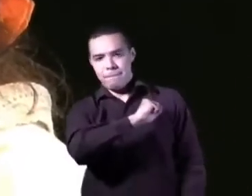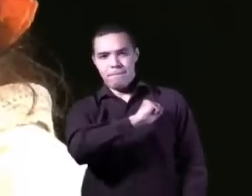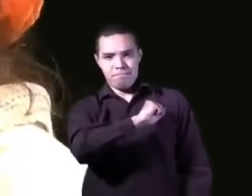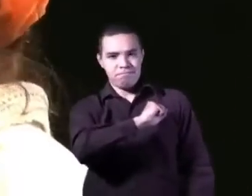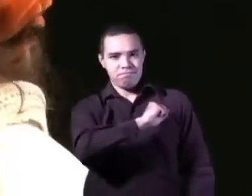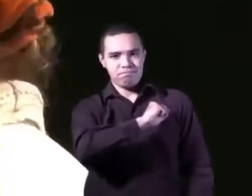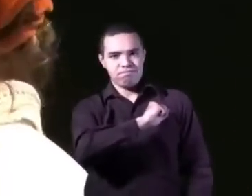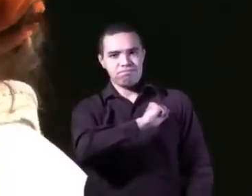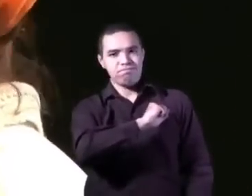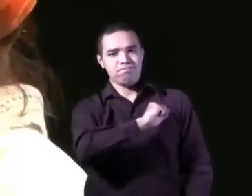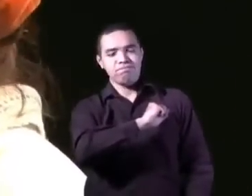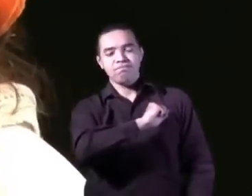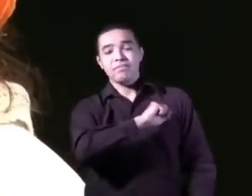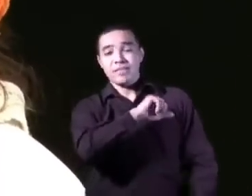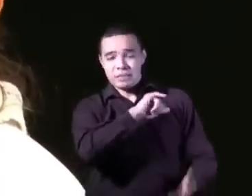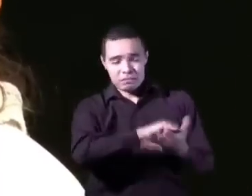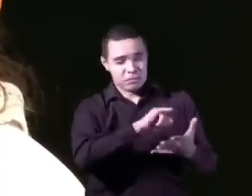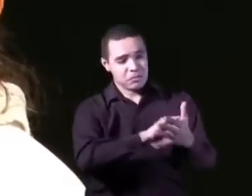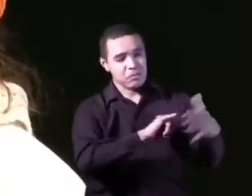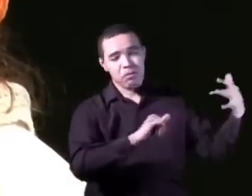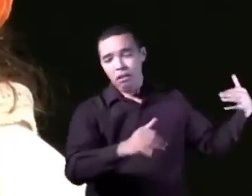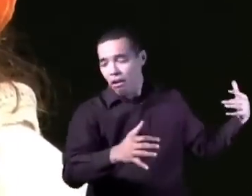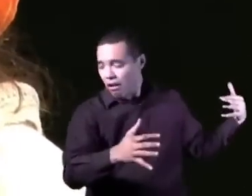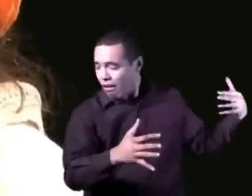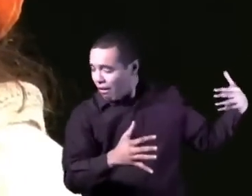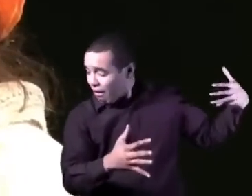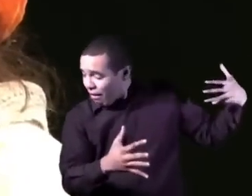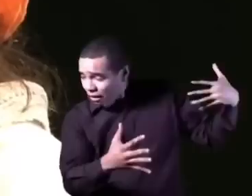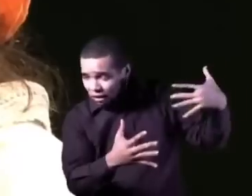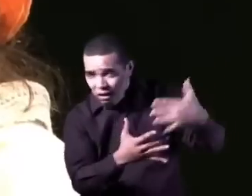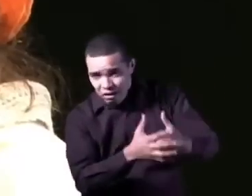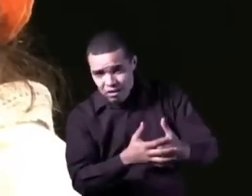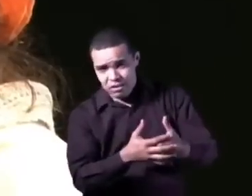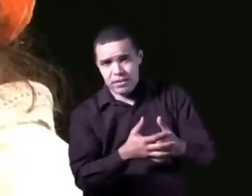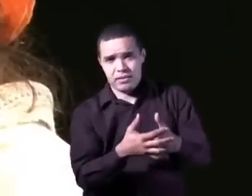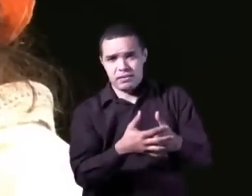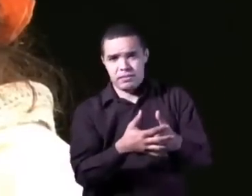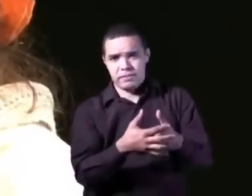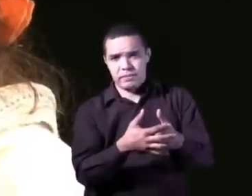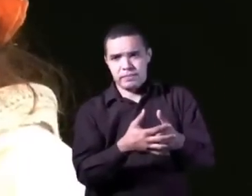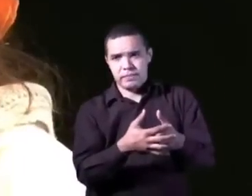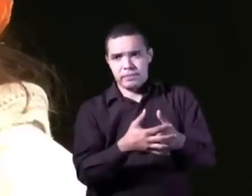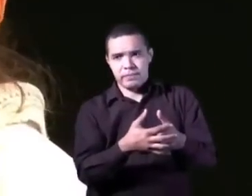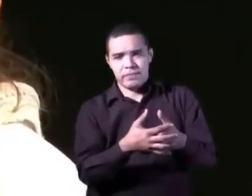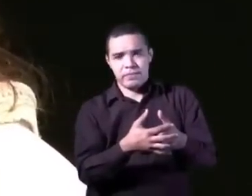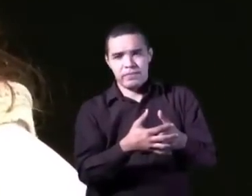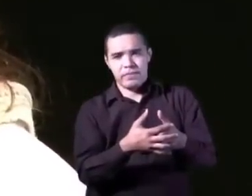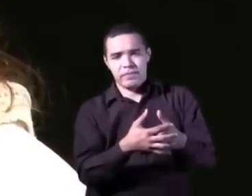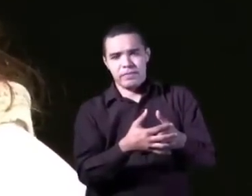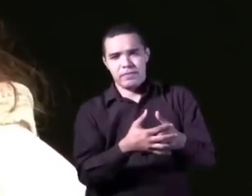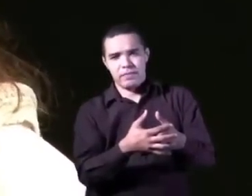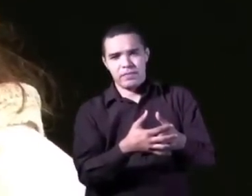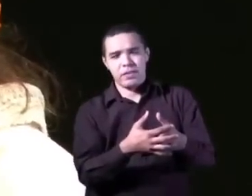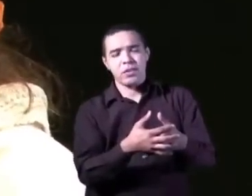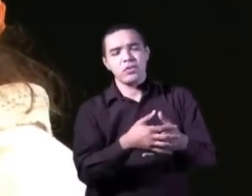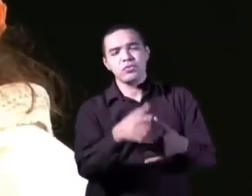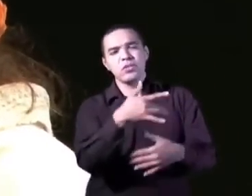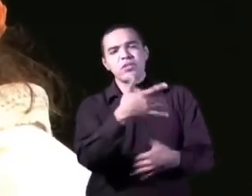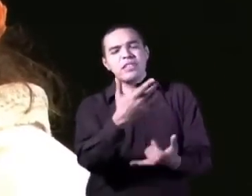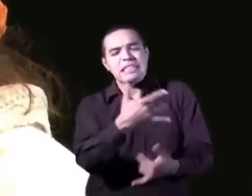Después de todo lo que ha pasado, ¿puede usted sentir